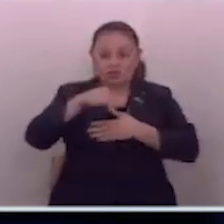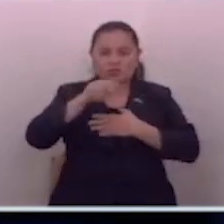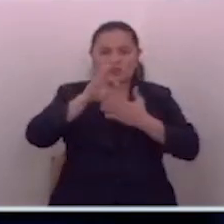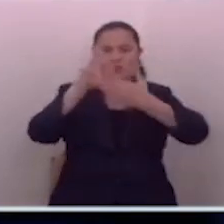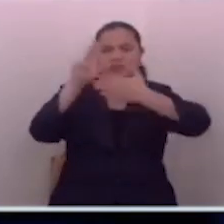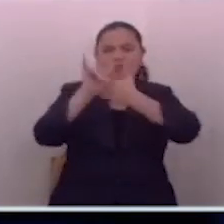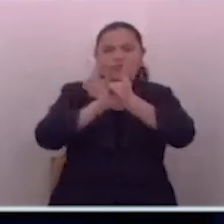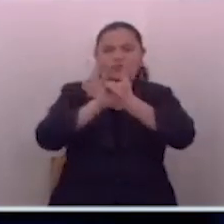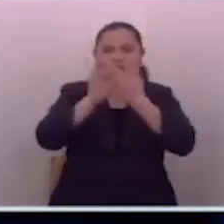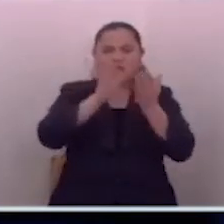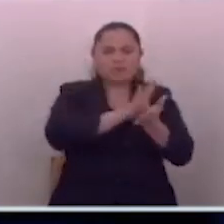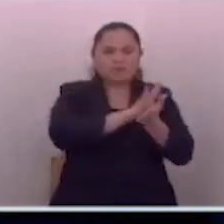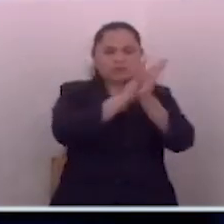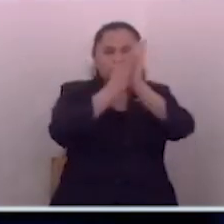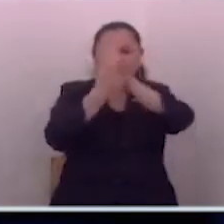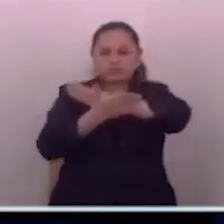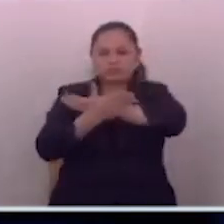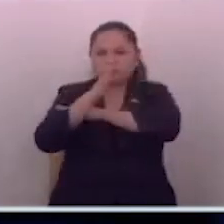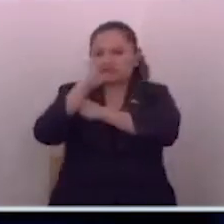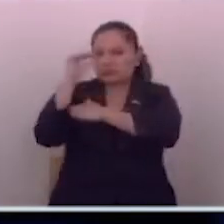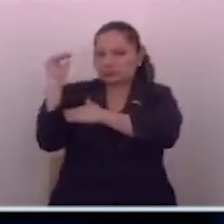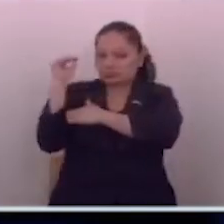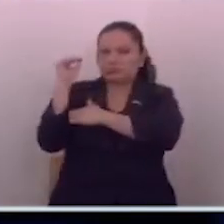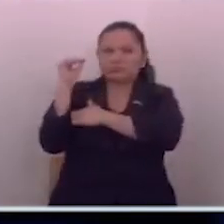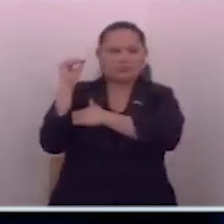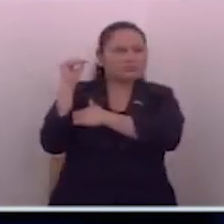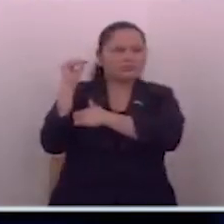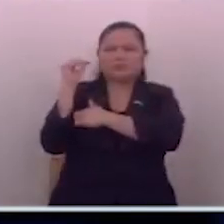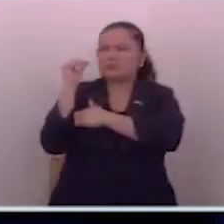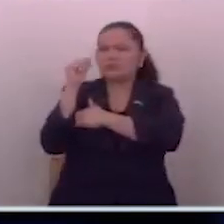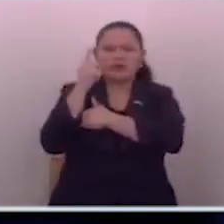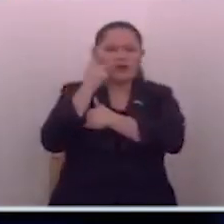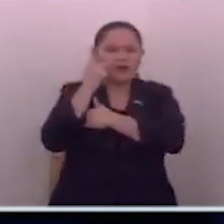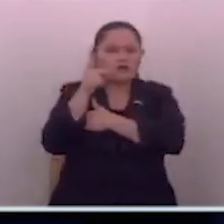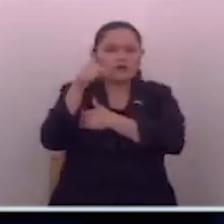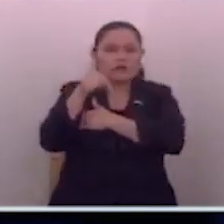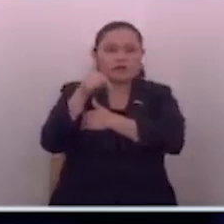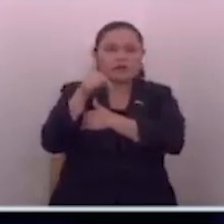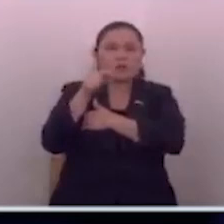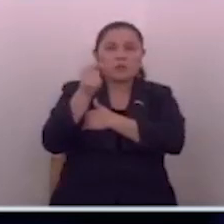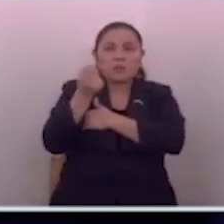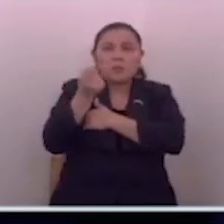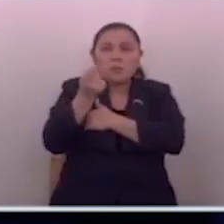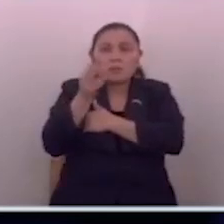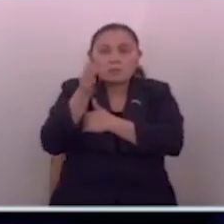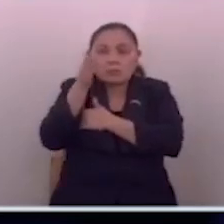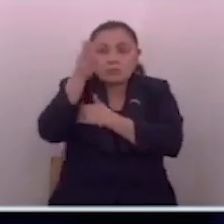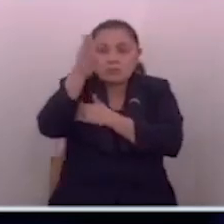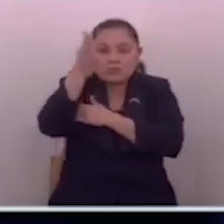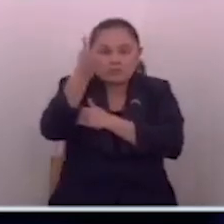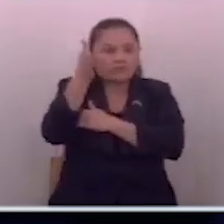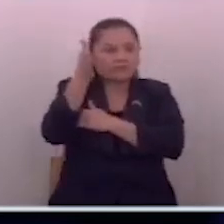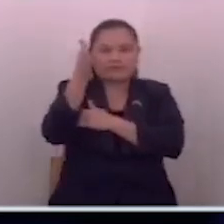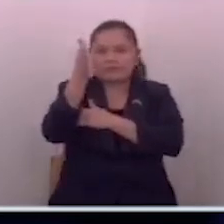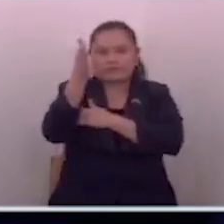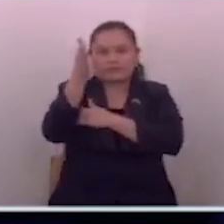proyecto de transformación de país, que no solo está viendo de aquí hacia el futuro, sino que también